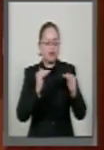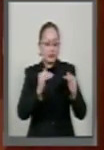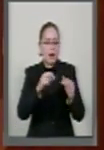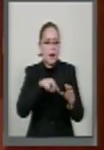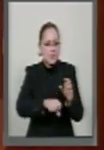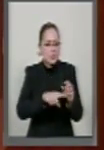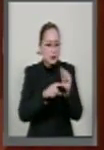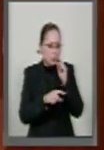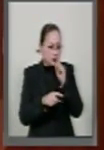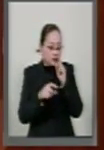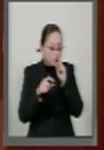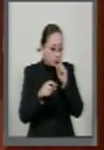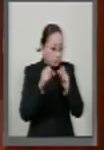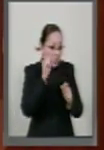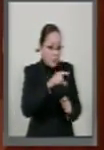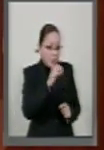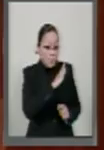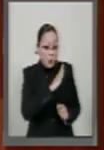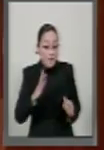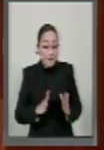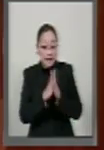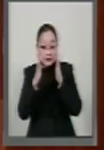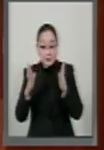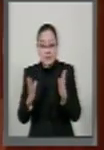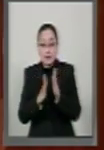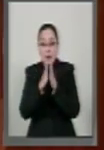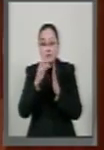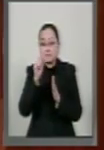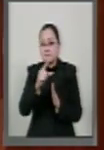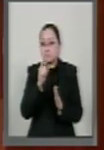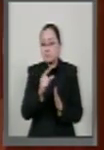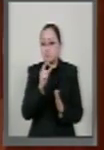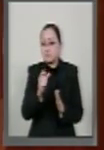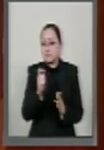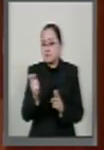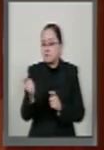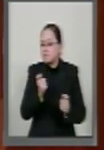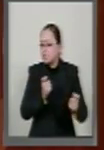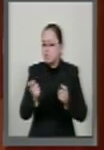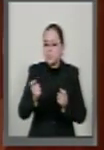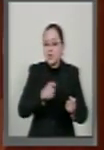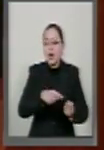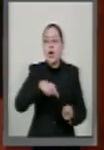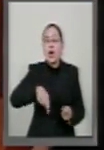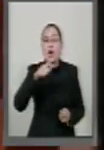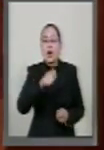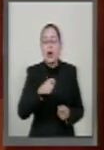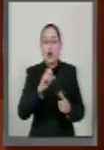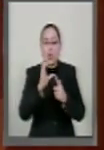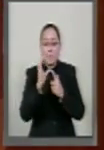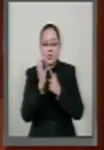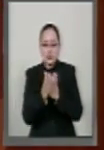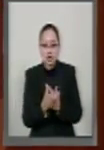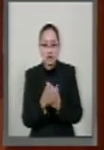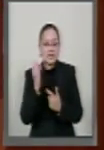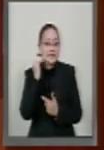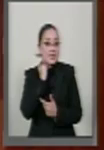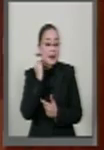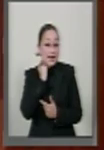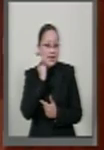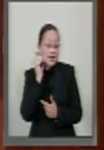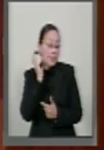vacante, sino que también puedan participar de manera alternada una comisión del Senado